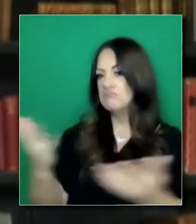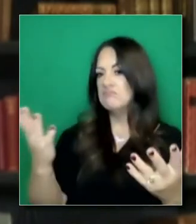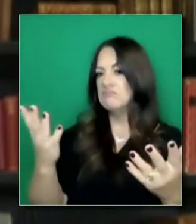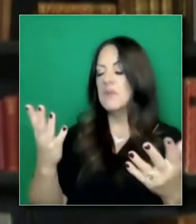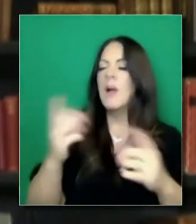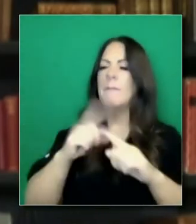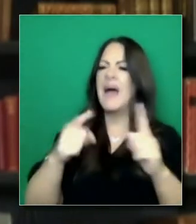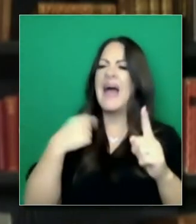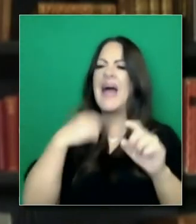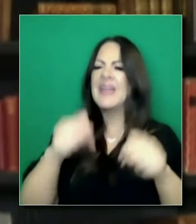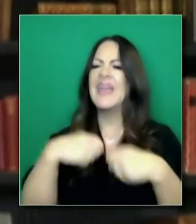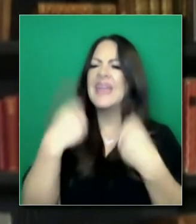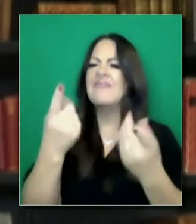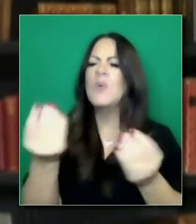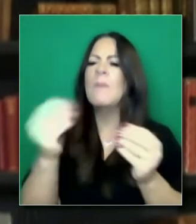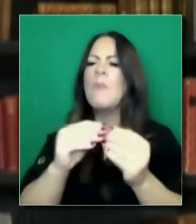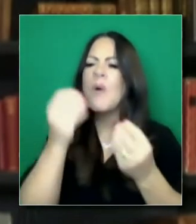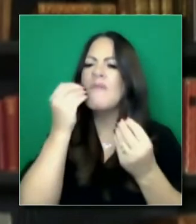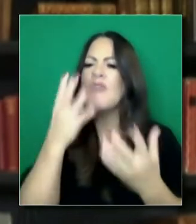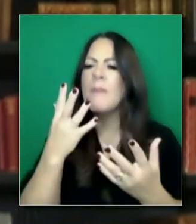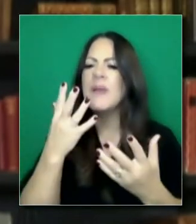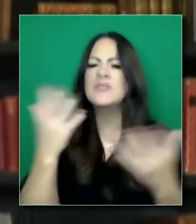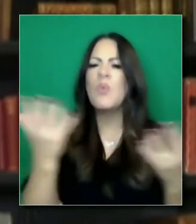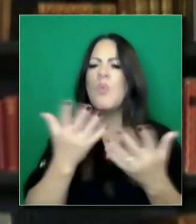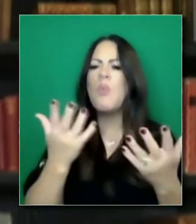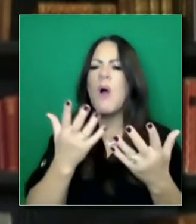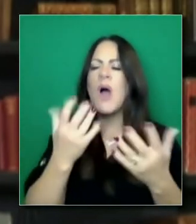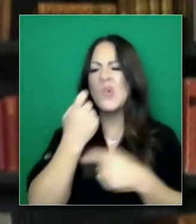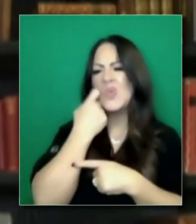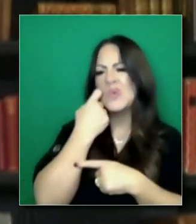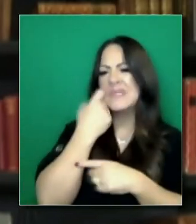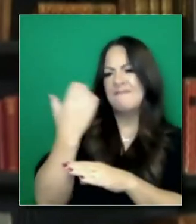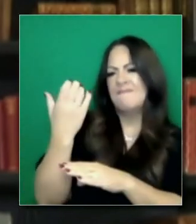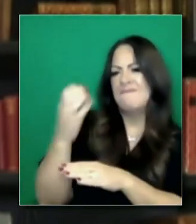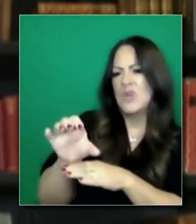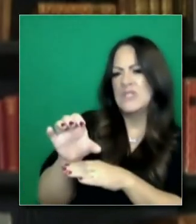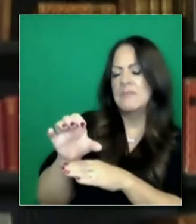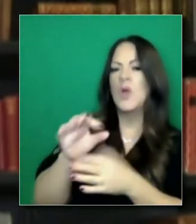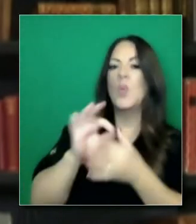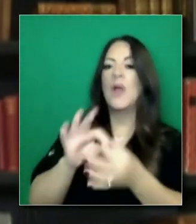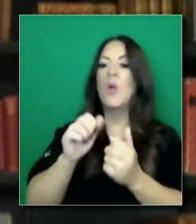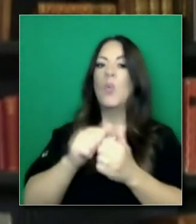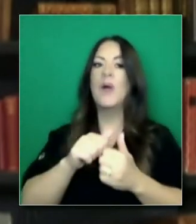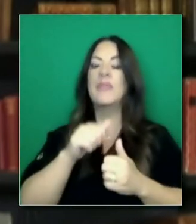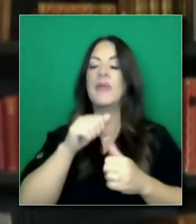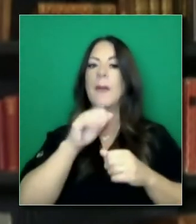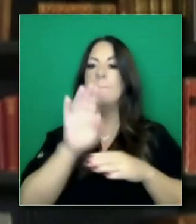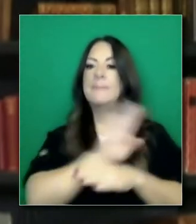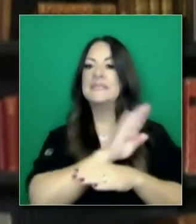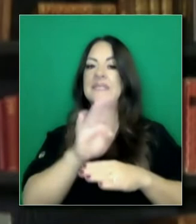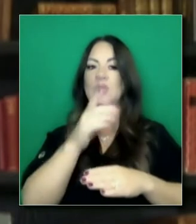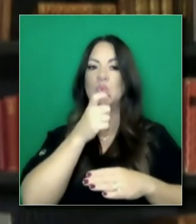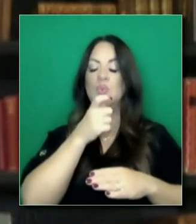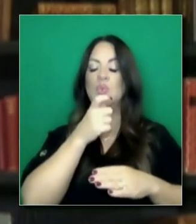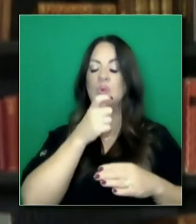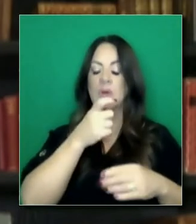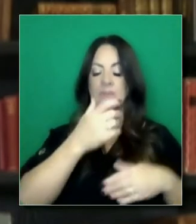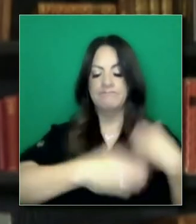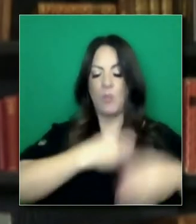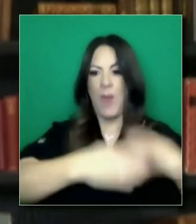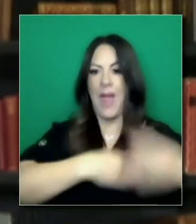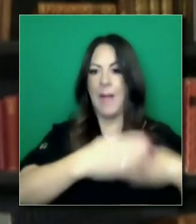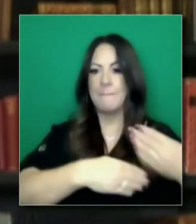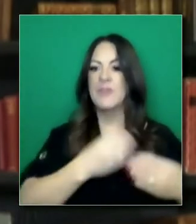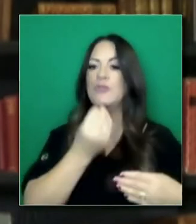recientes formas de respetar las leyes, particularmente